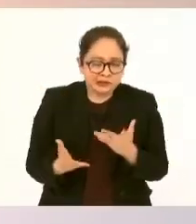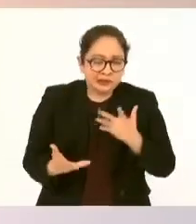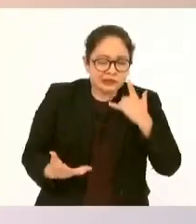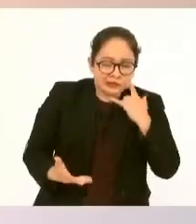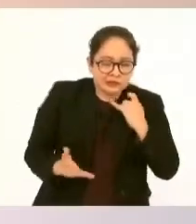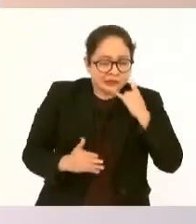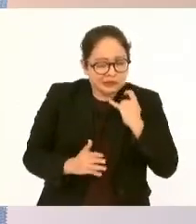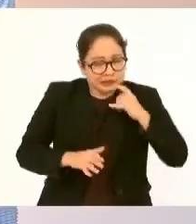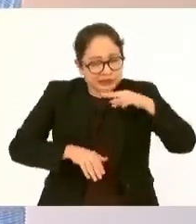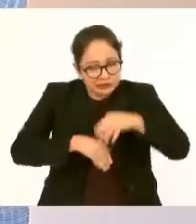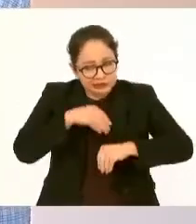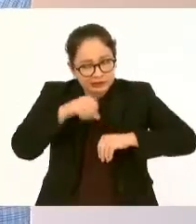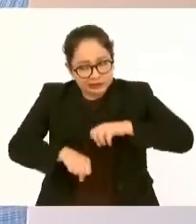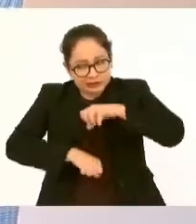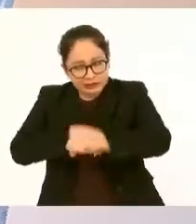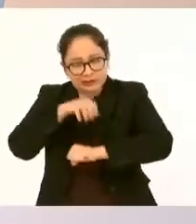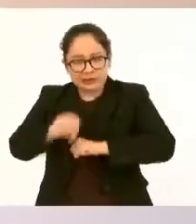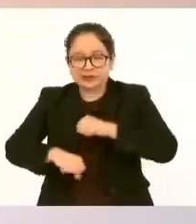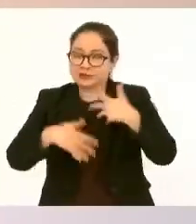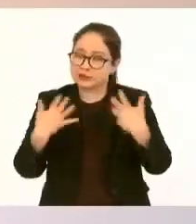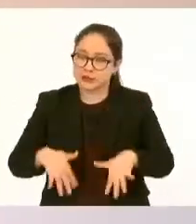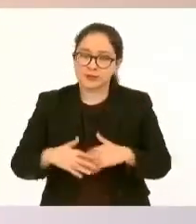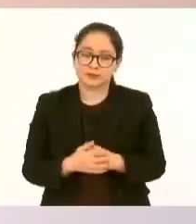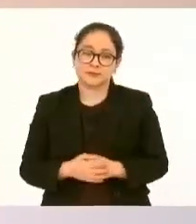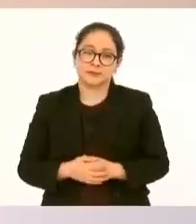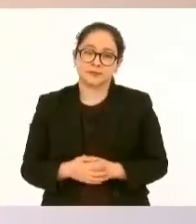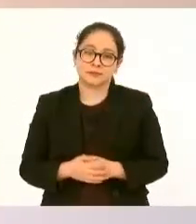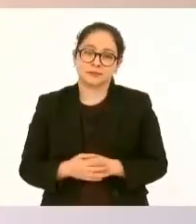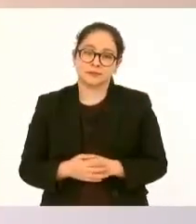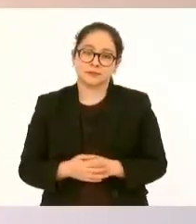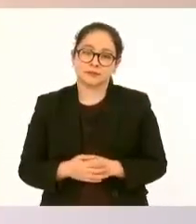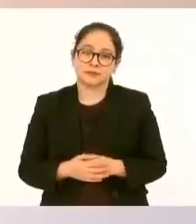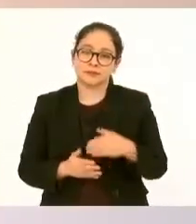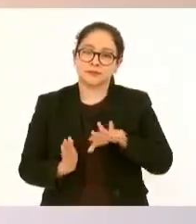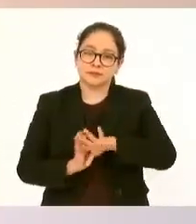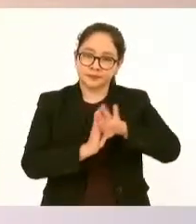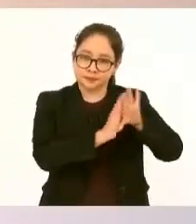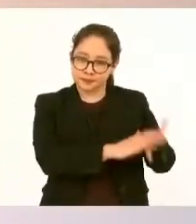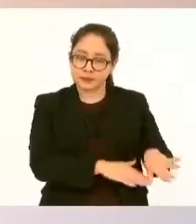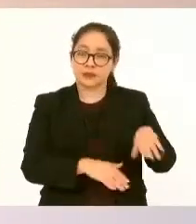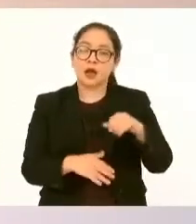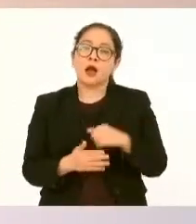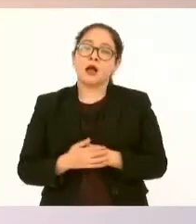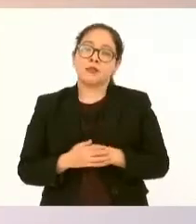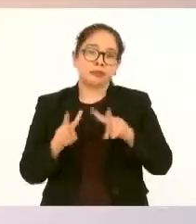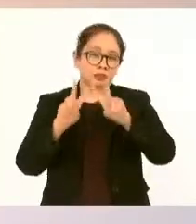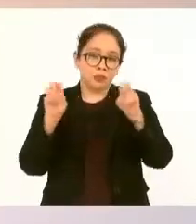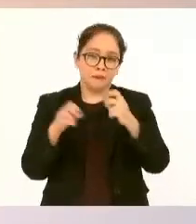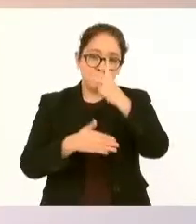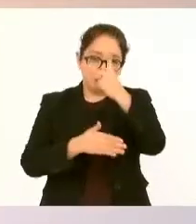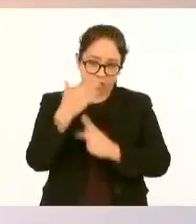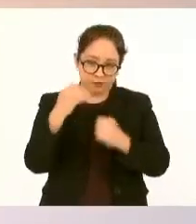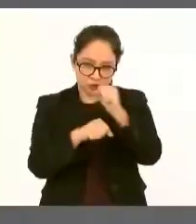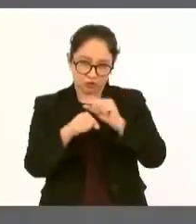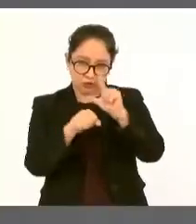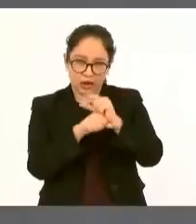con los programas sociales, lo dije ayer en Jalapa, logramos